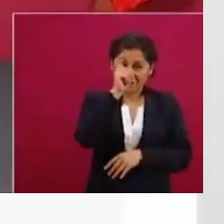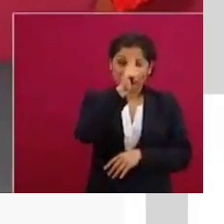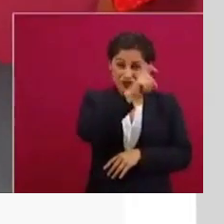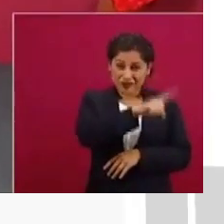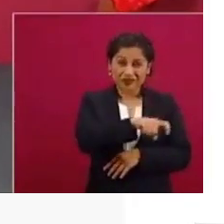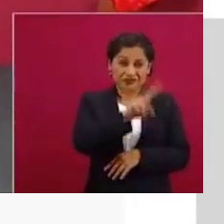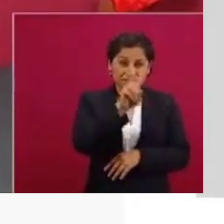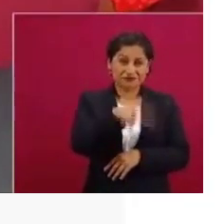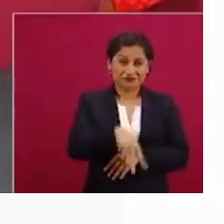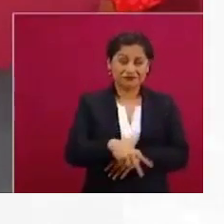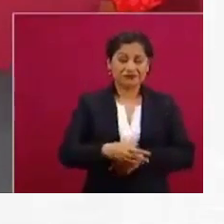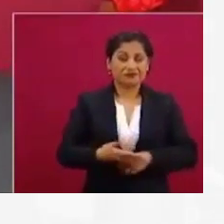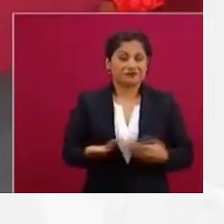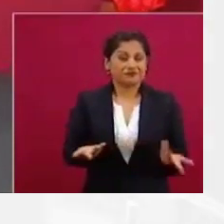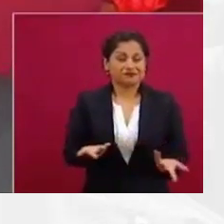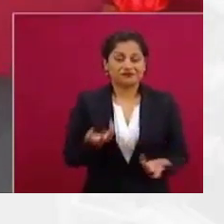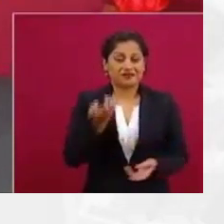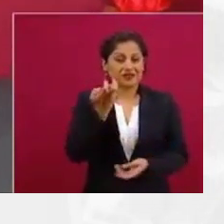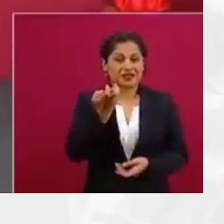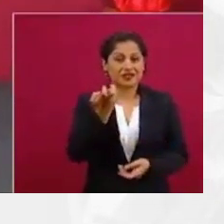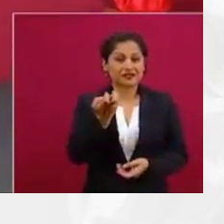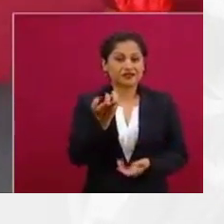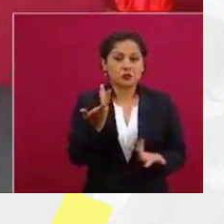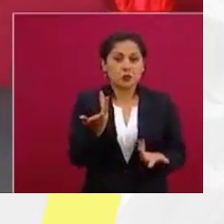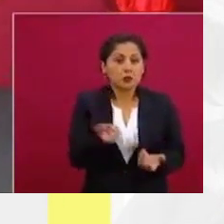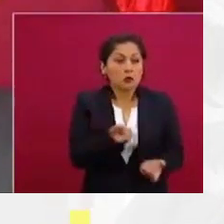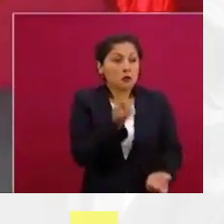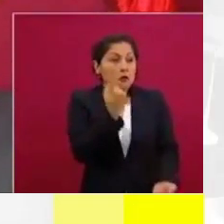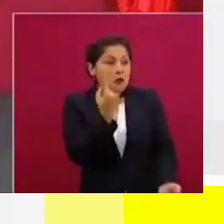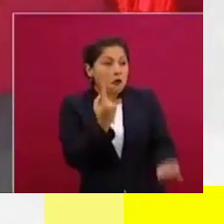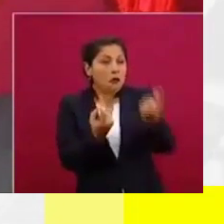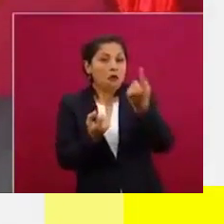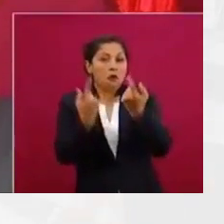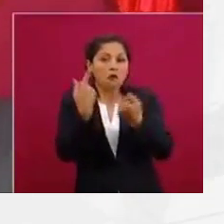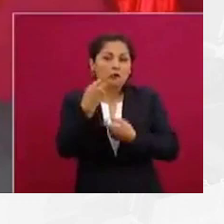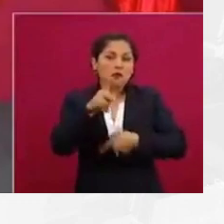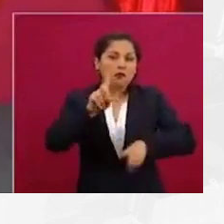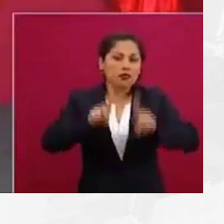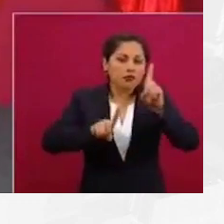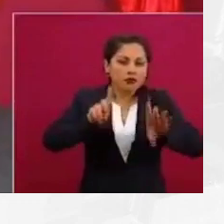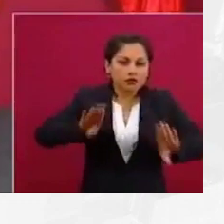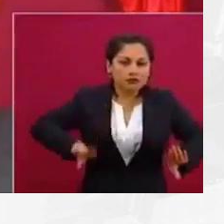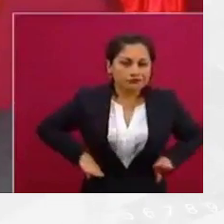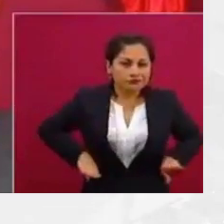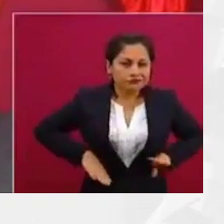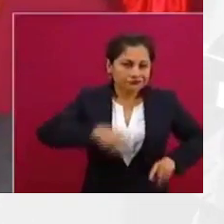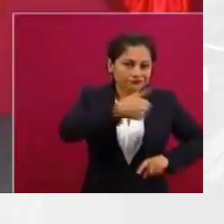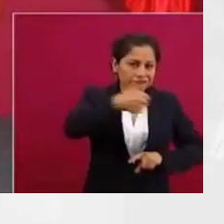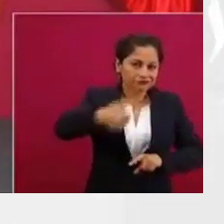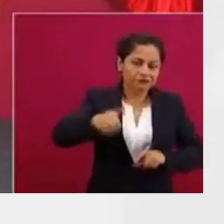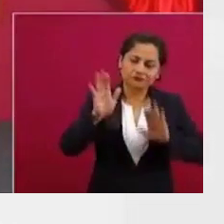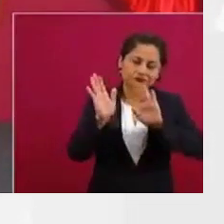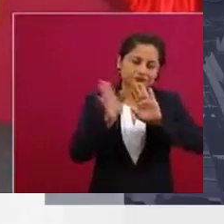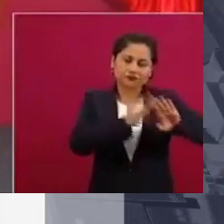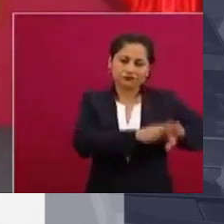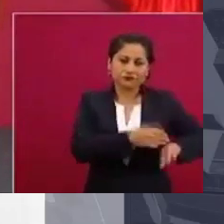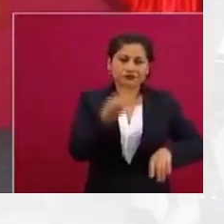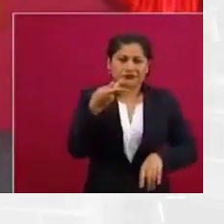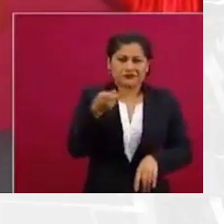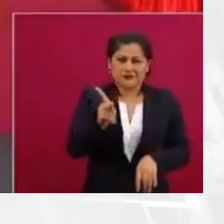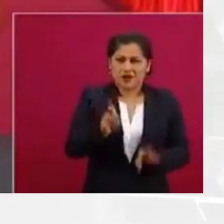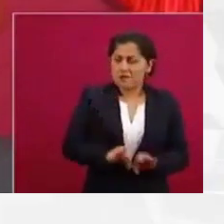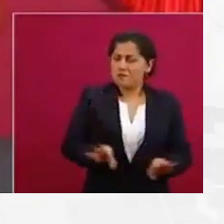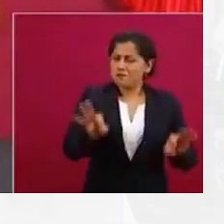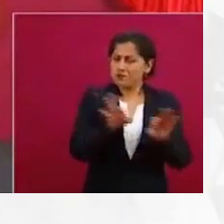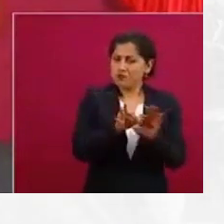etcétera. Y ahora el diálogo circular del presidente se ha venido a limitar en gran medida, en gran,